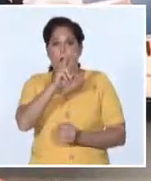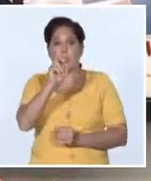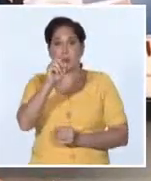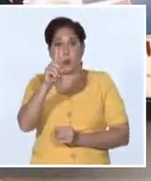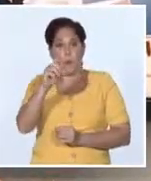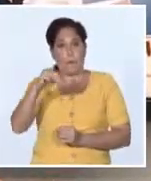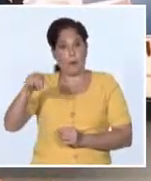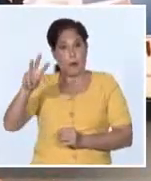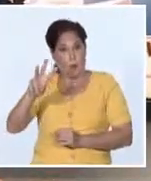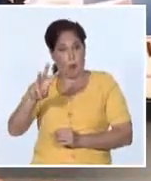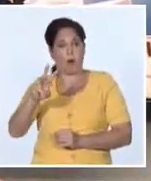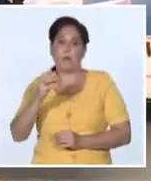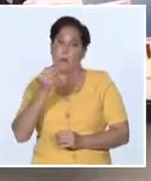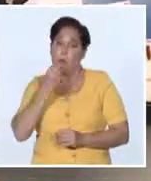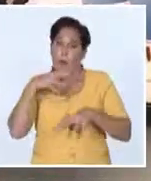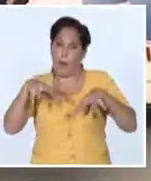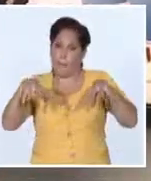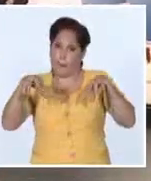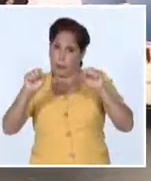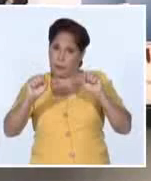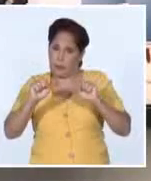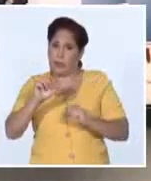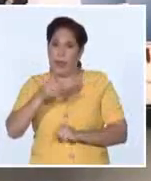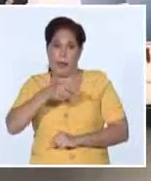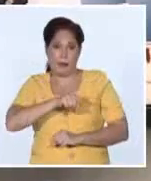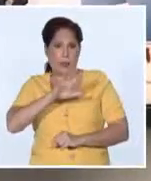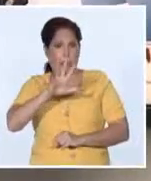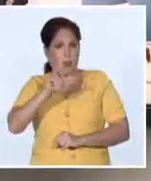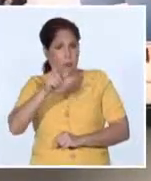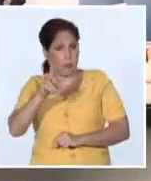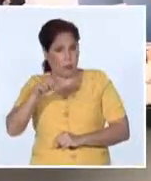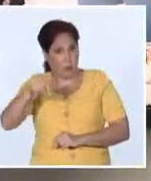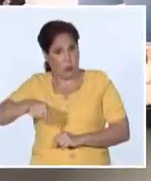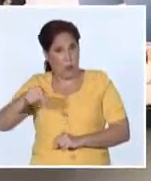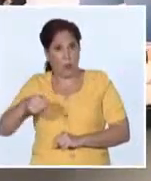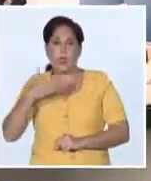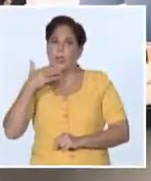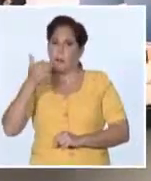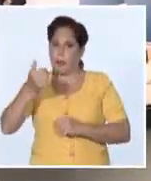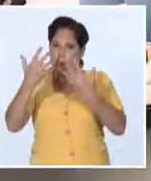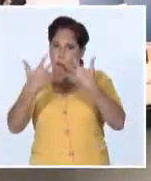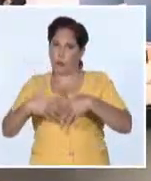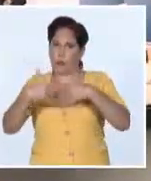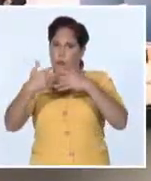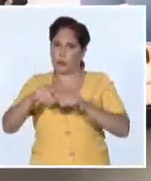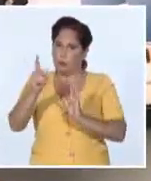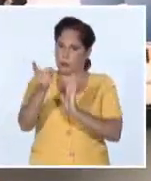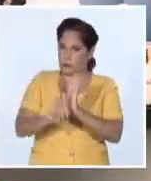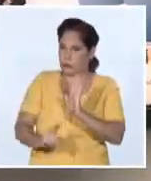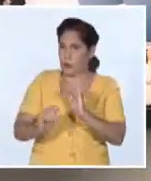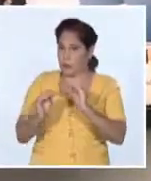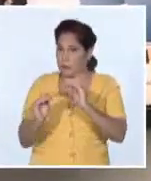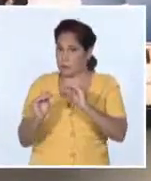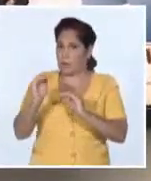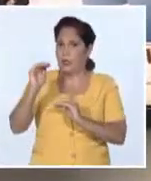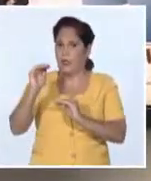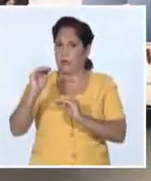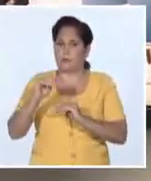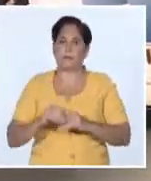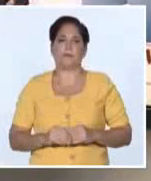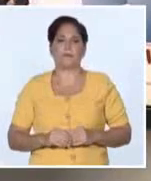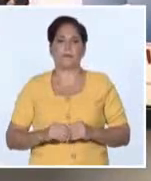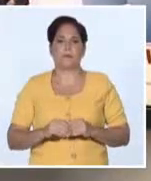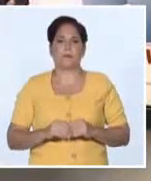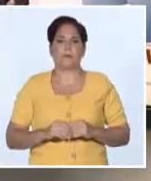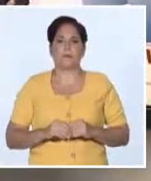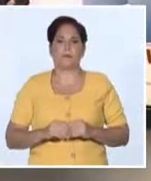de afectación. Ahí fueron 511. Estamos estimando hoy que la afectación sea inferior. Todavía tenemos un nivel de disponibilidad en la generación